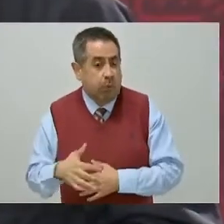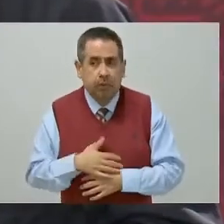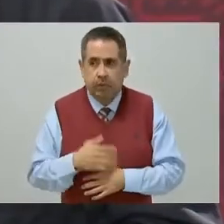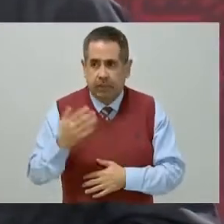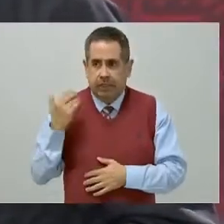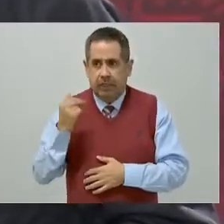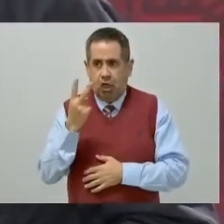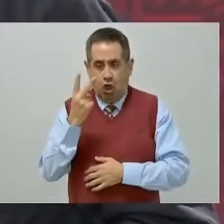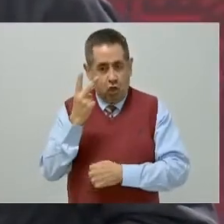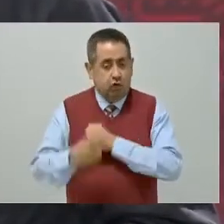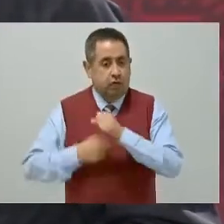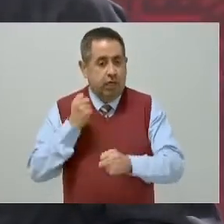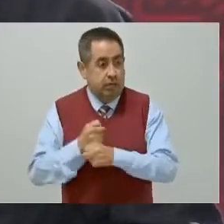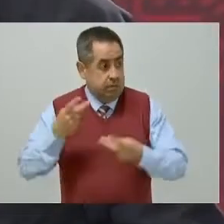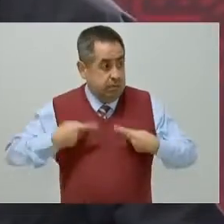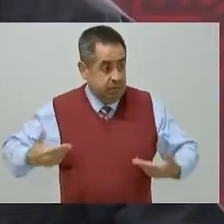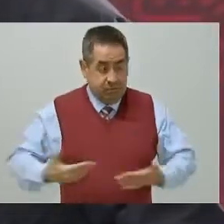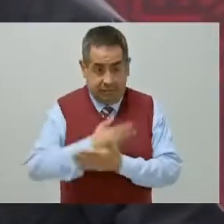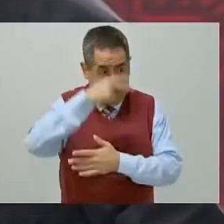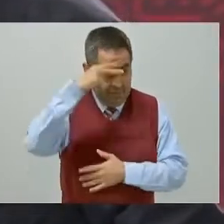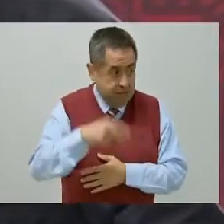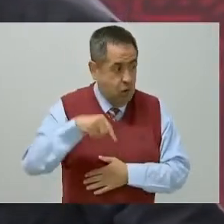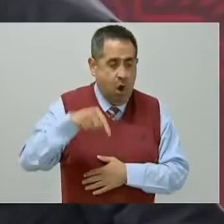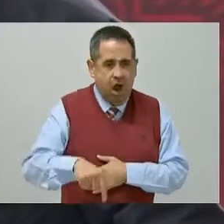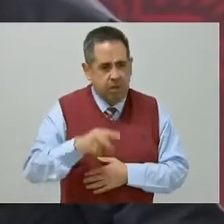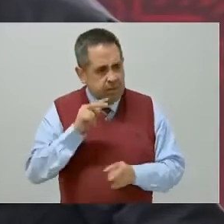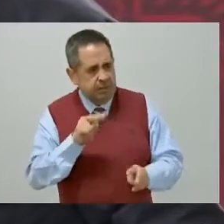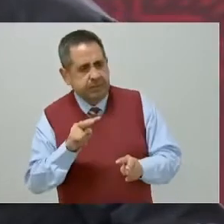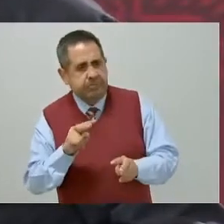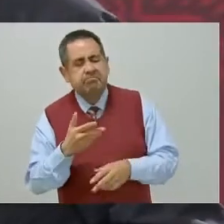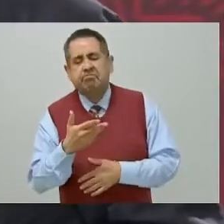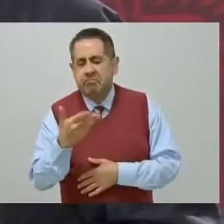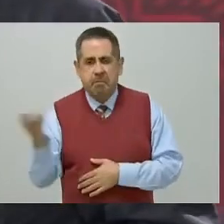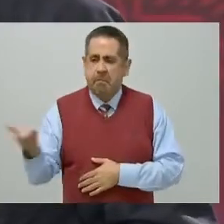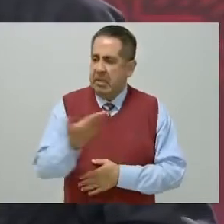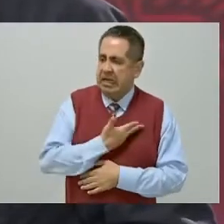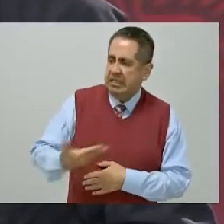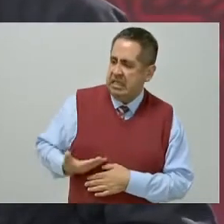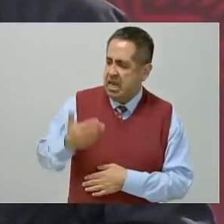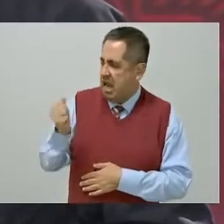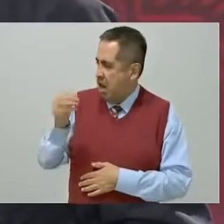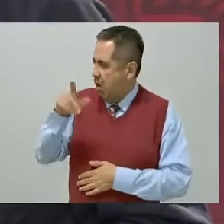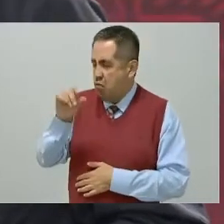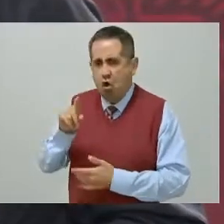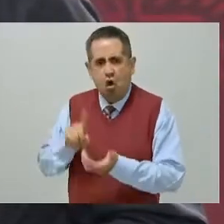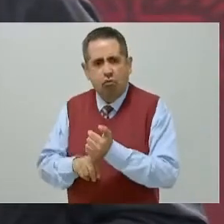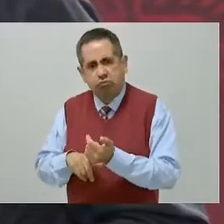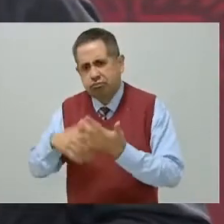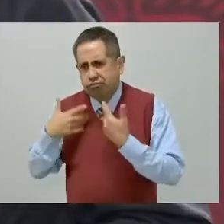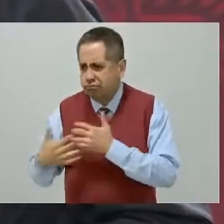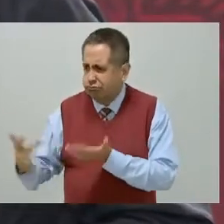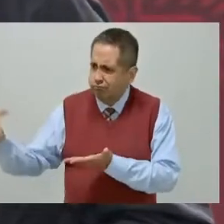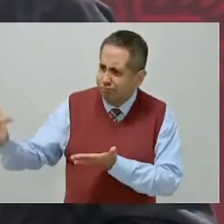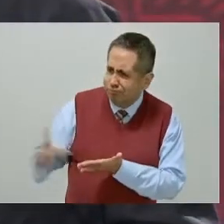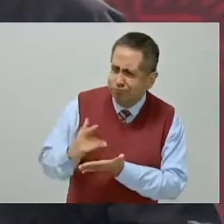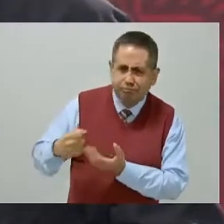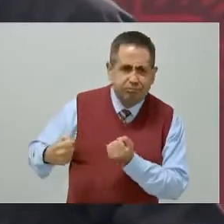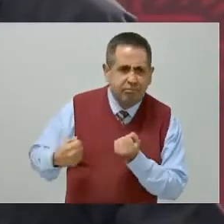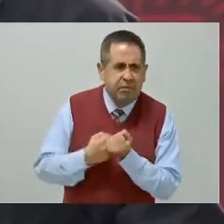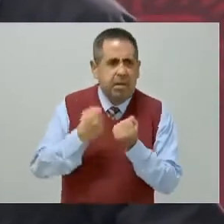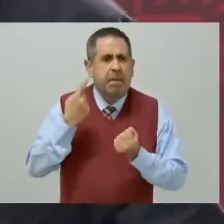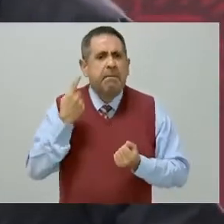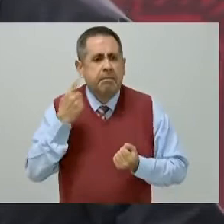los mexiquenses hemos encontrado en el presidente Andrés Manuel López Obrador un gran respaldo para